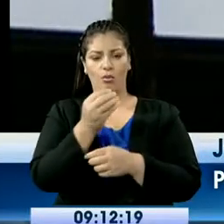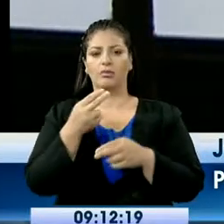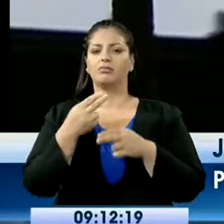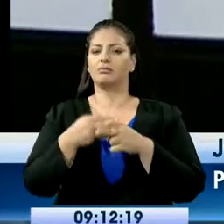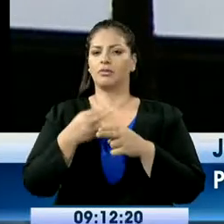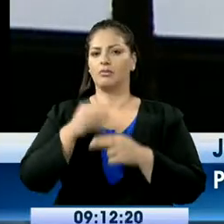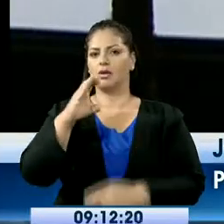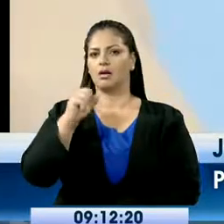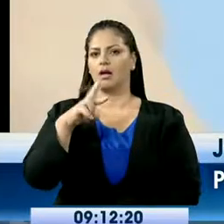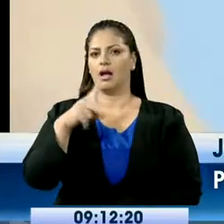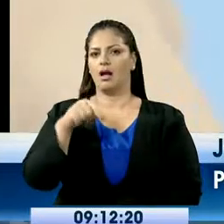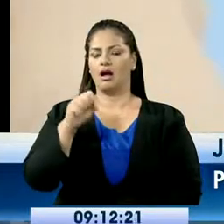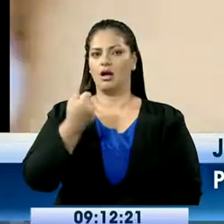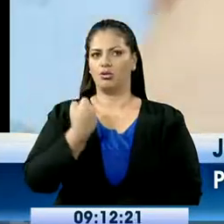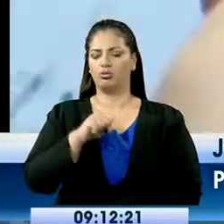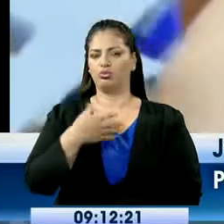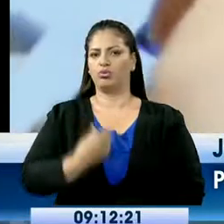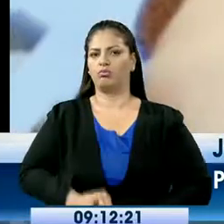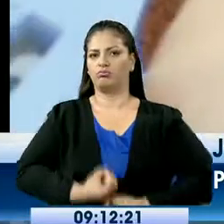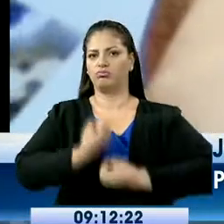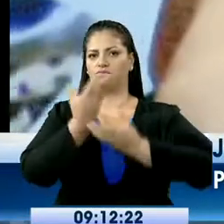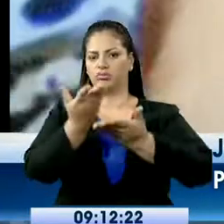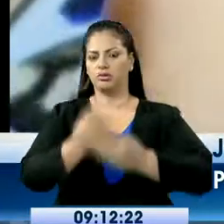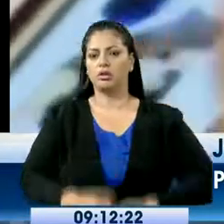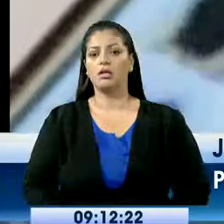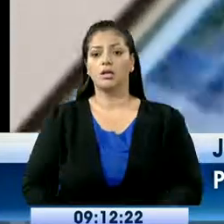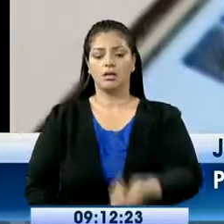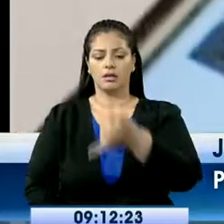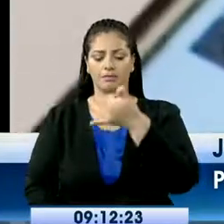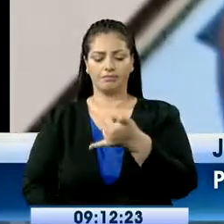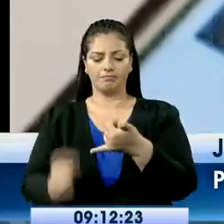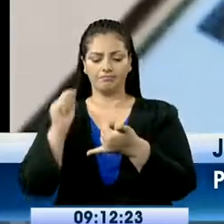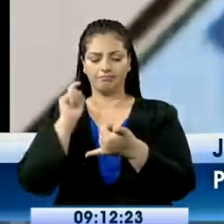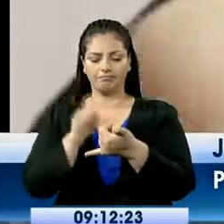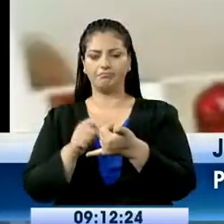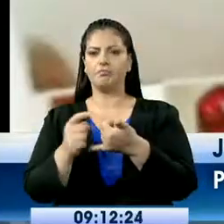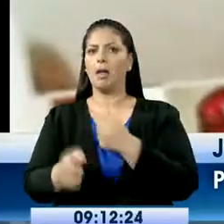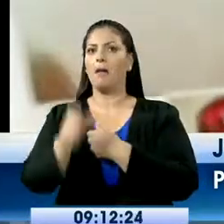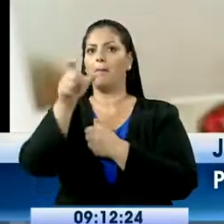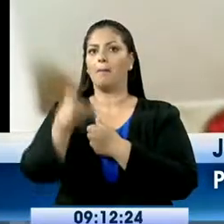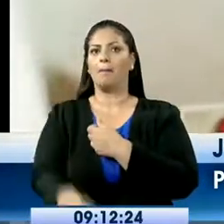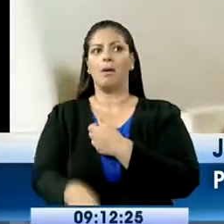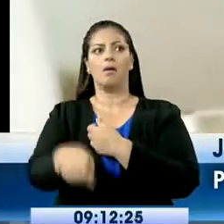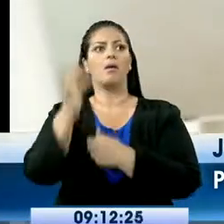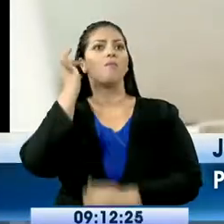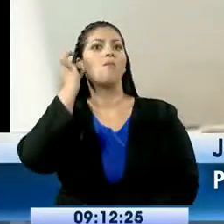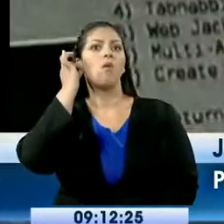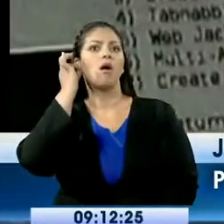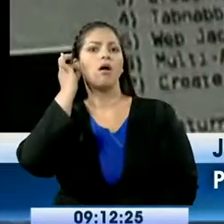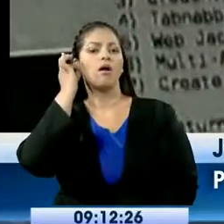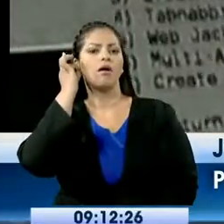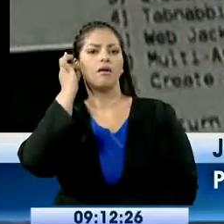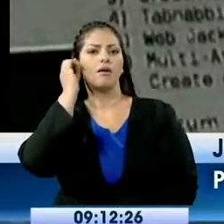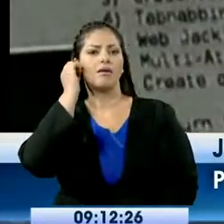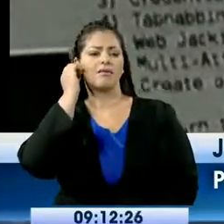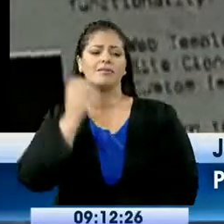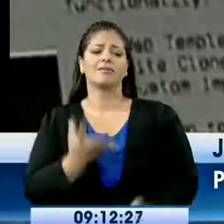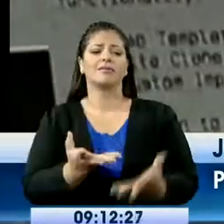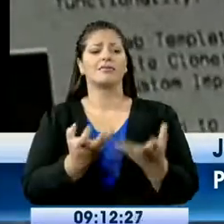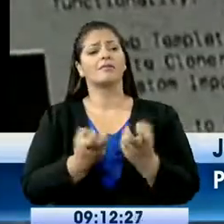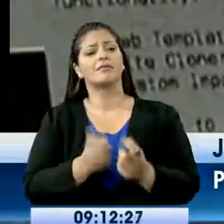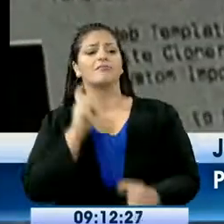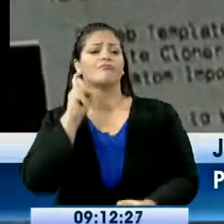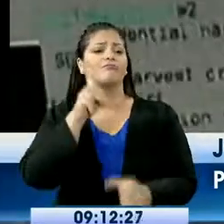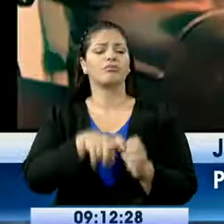de caer, ya que al otro lado del monitor está una mujer que las propuestas eran llamativas para el sexo opuesto.